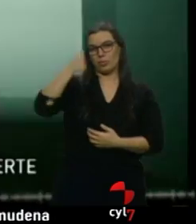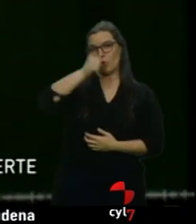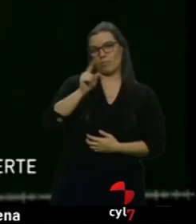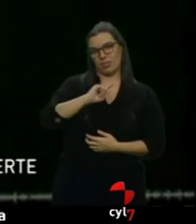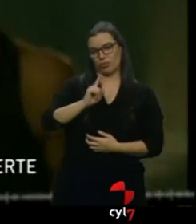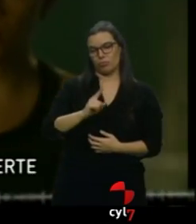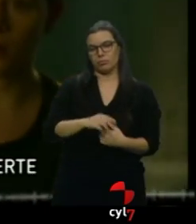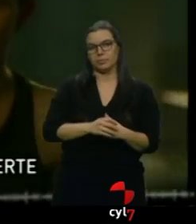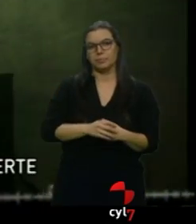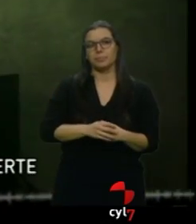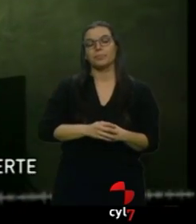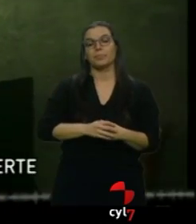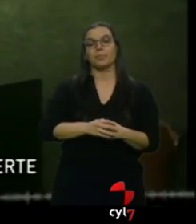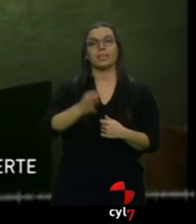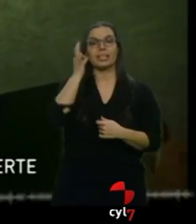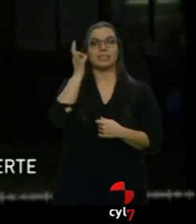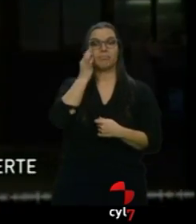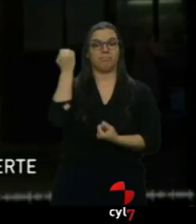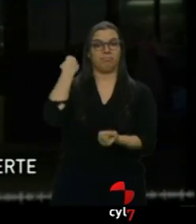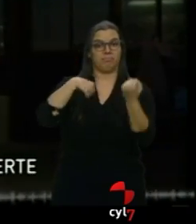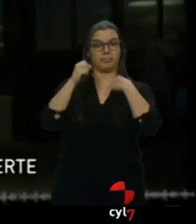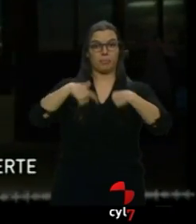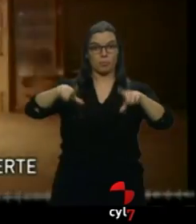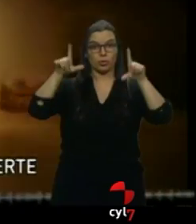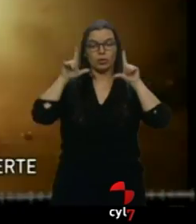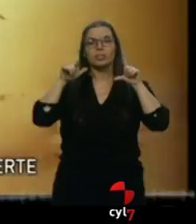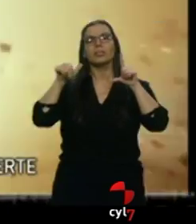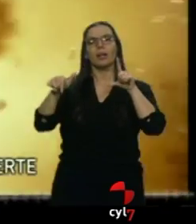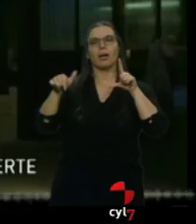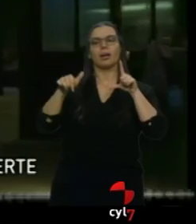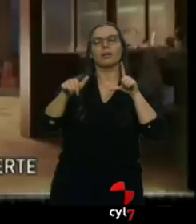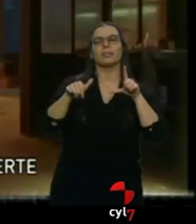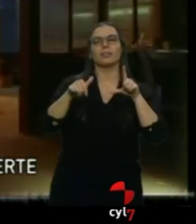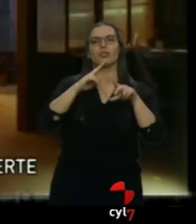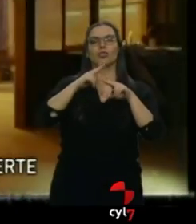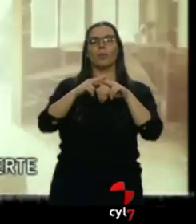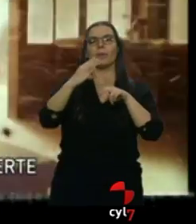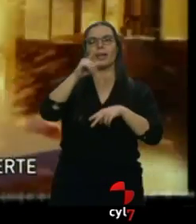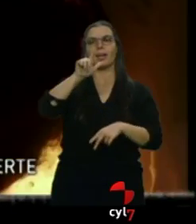imposible la antiheroína Lisbeth Salander vuelve a la pantalla ahora encarnada por la gris Claire Foy